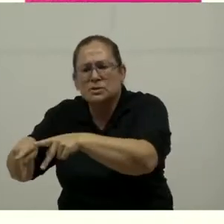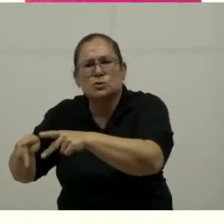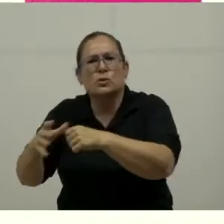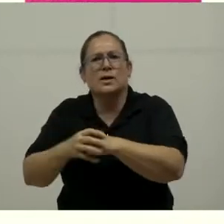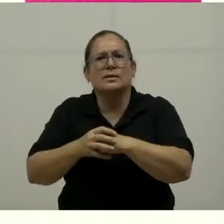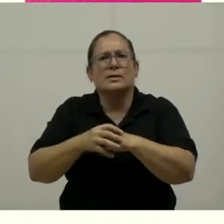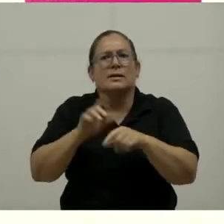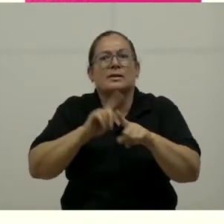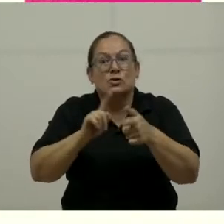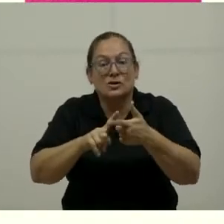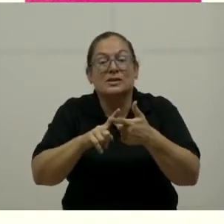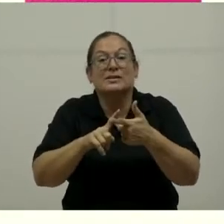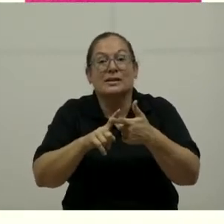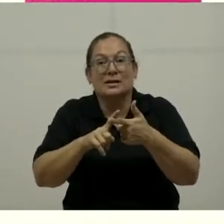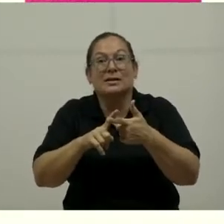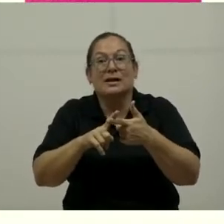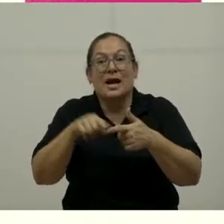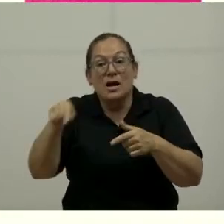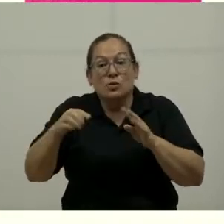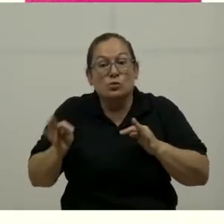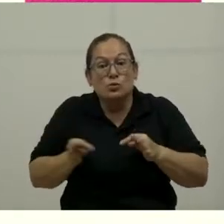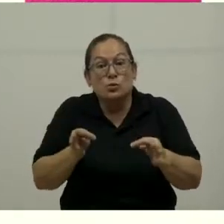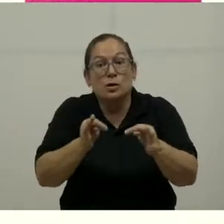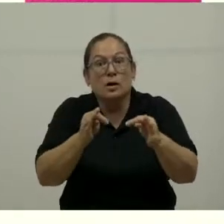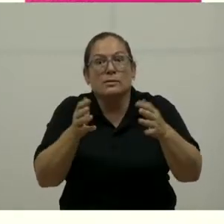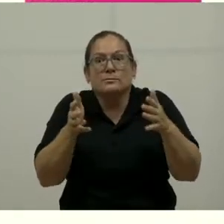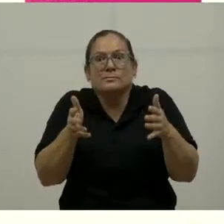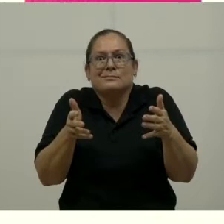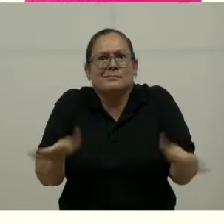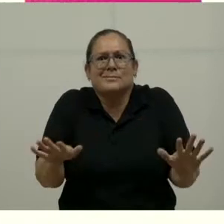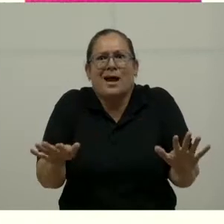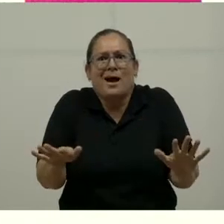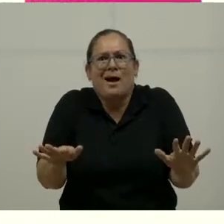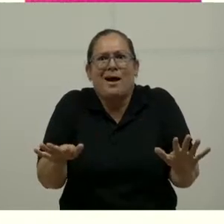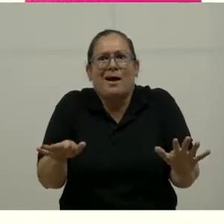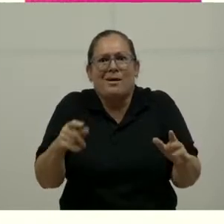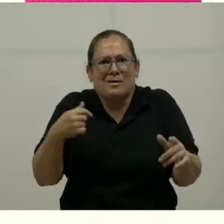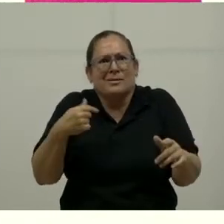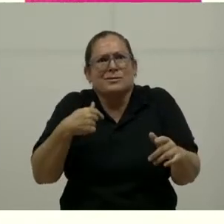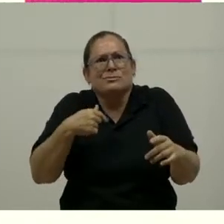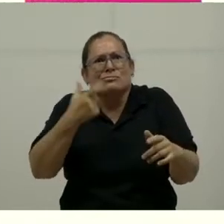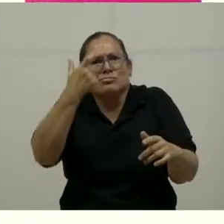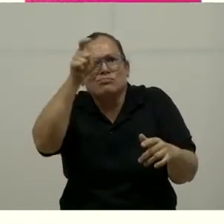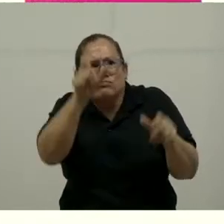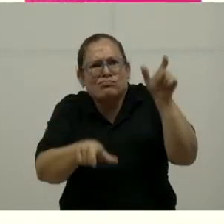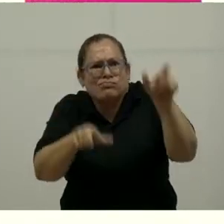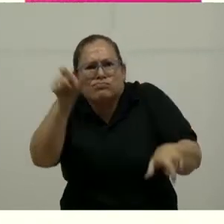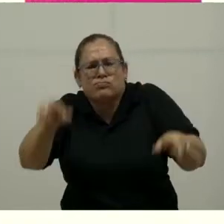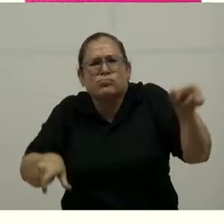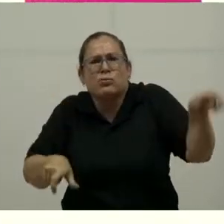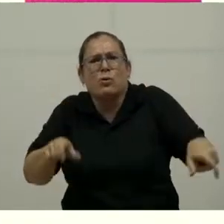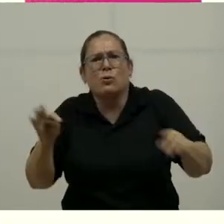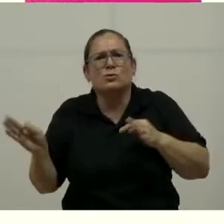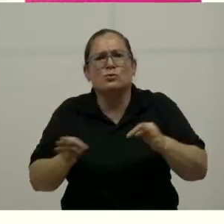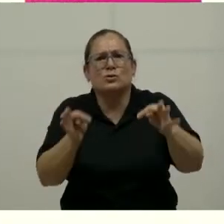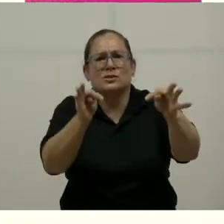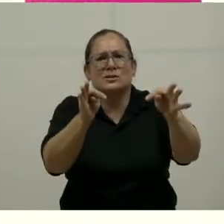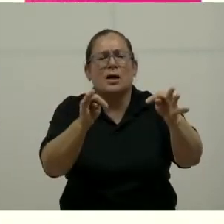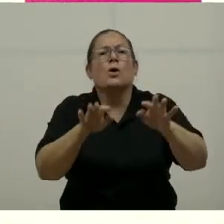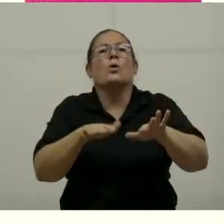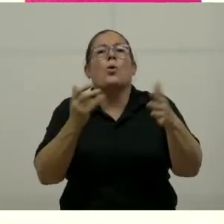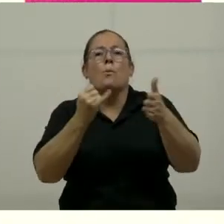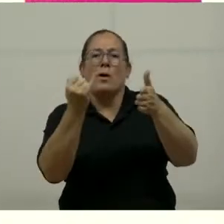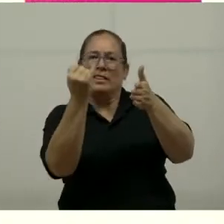de eventuales turistas. Y muchísimos ya son turistas en Costa Rica, ¿verdad? Para poder diseñar en